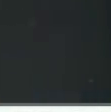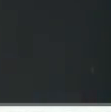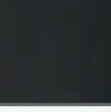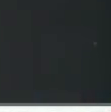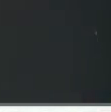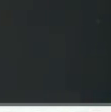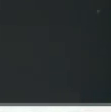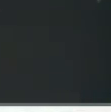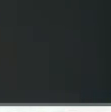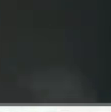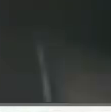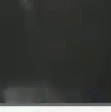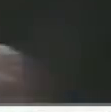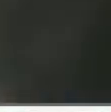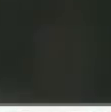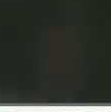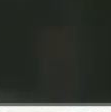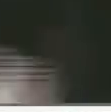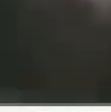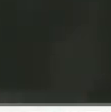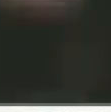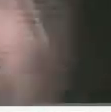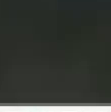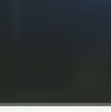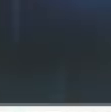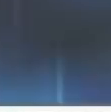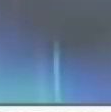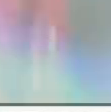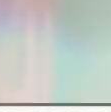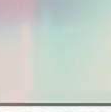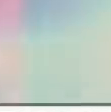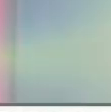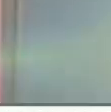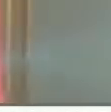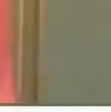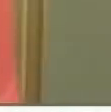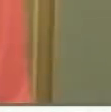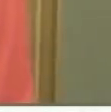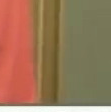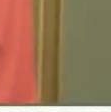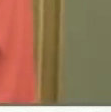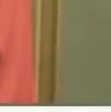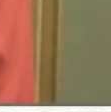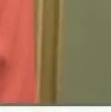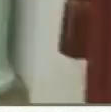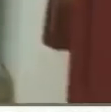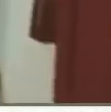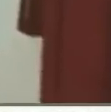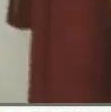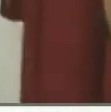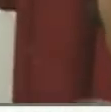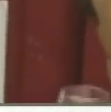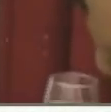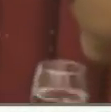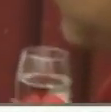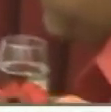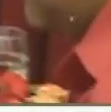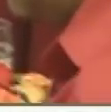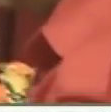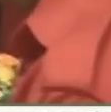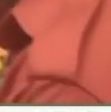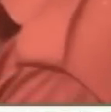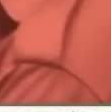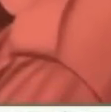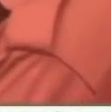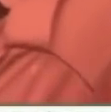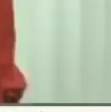Mucha admiración tuve y tengo por el maestro Abreu. Con el cual cultivamos una bonita relación de amistad, de